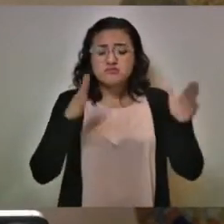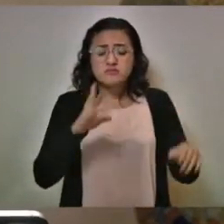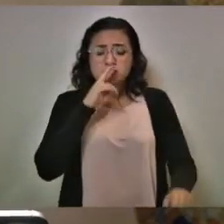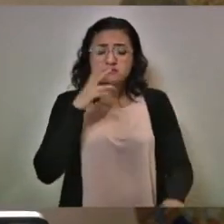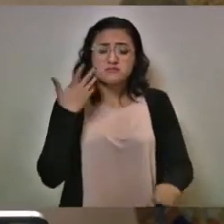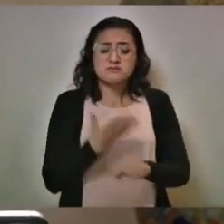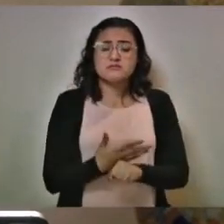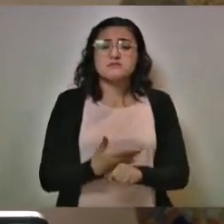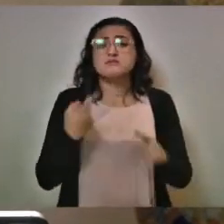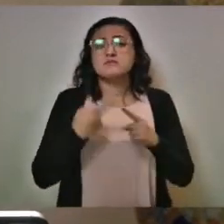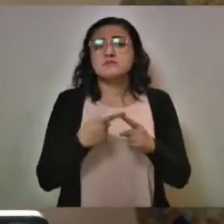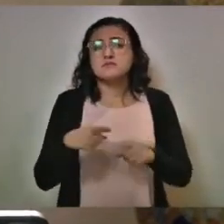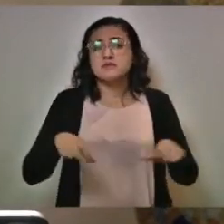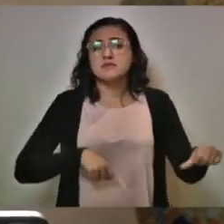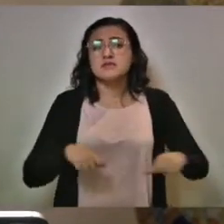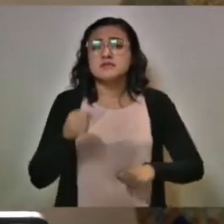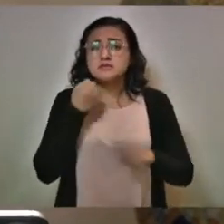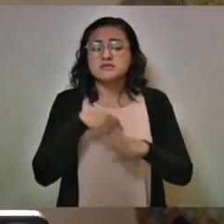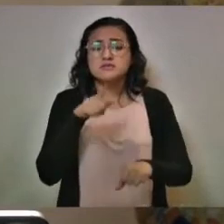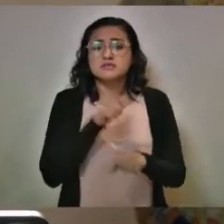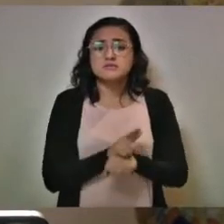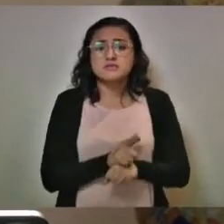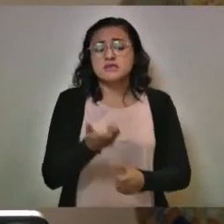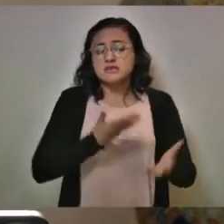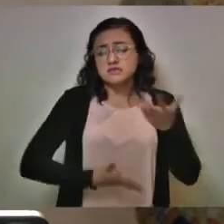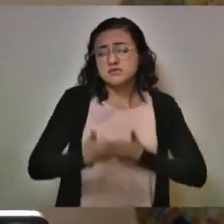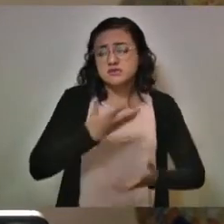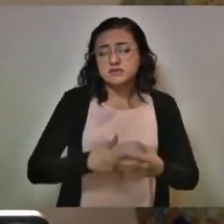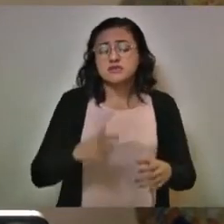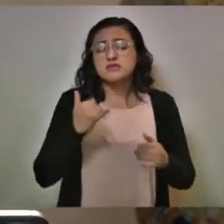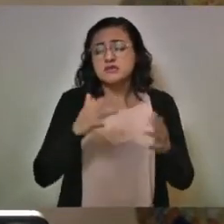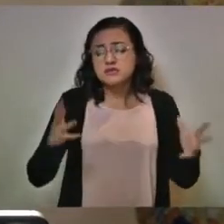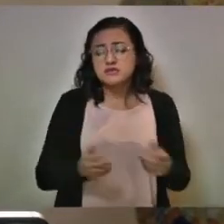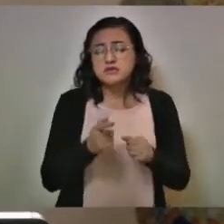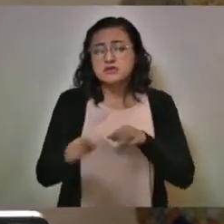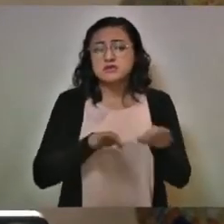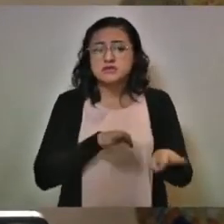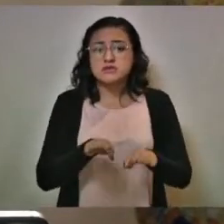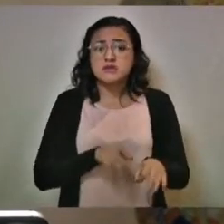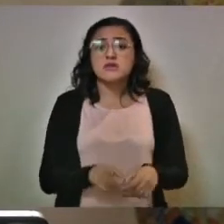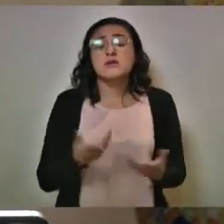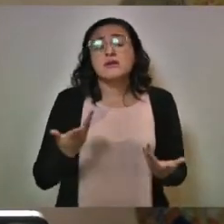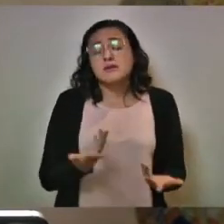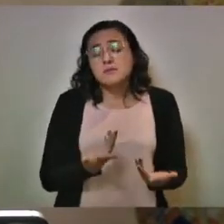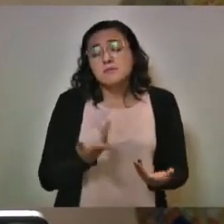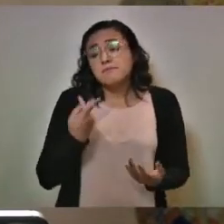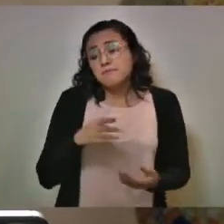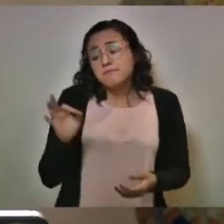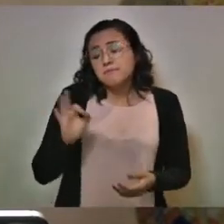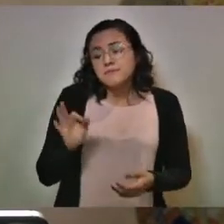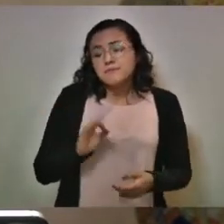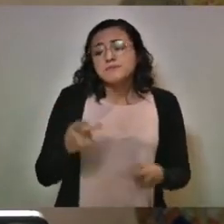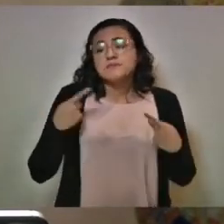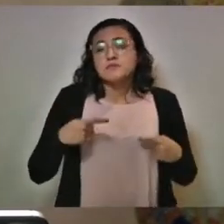responsable de las actividades sociales, económicas y de recuperación del empleo. Sin embargo, las únicas personas que…